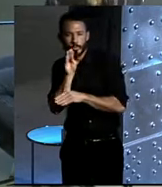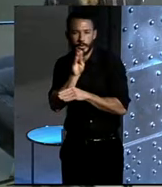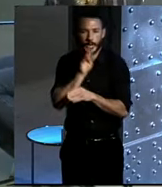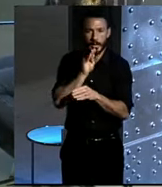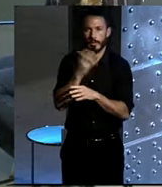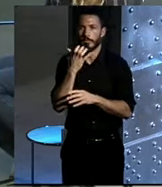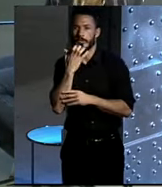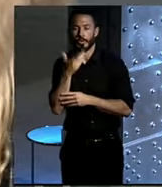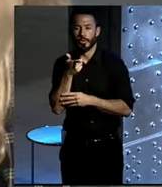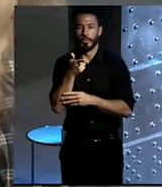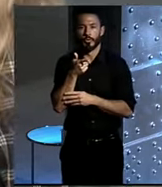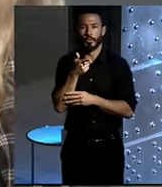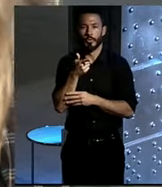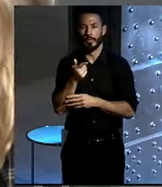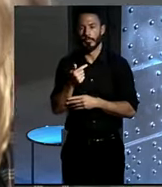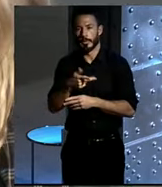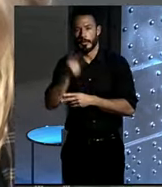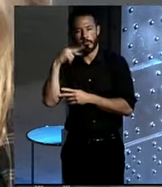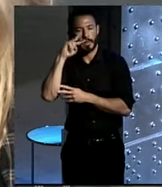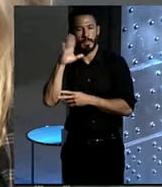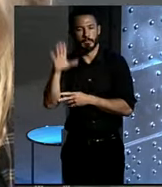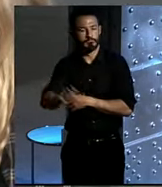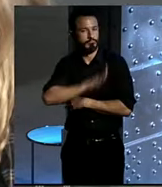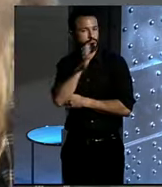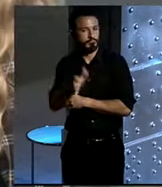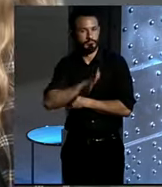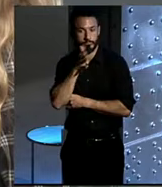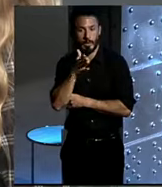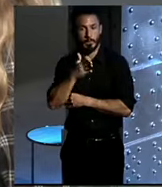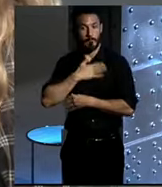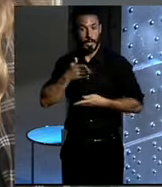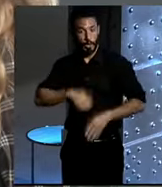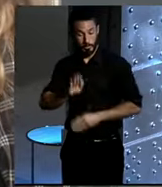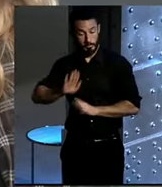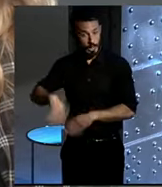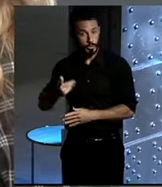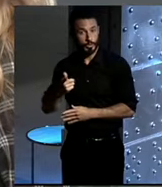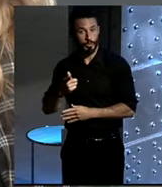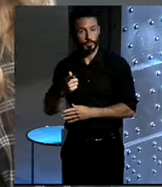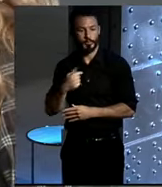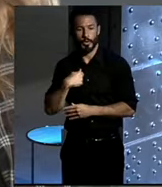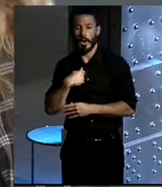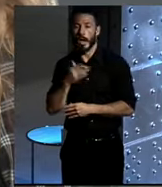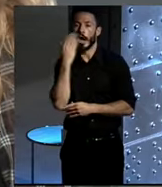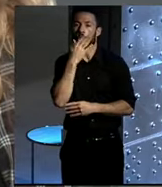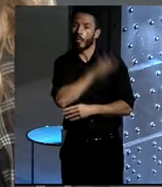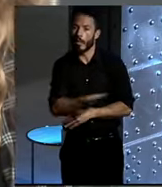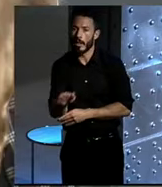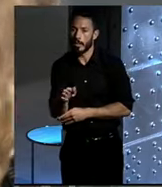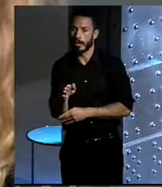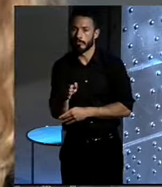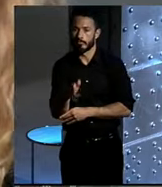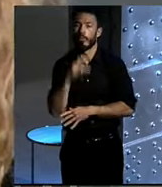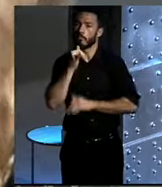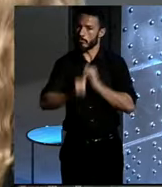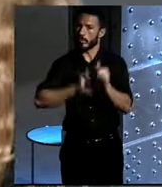niños cuando Pues yo tuve la maravillosa experiencia de llevar a mi hijo pequeño a la guardería en bicicleta.